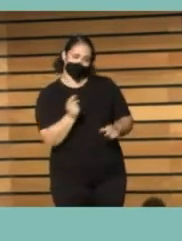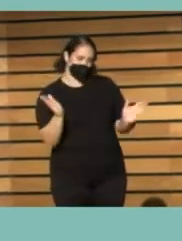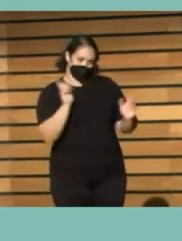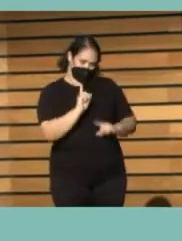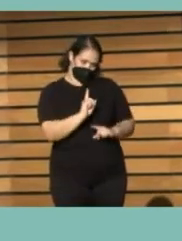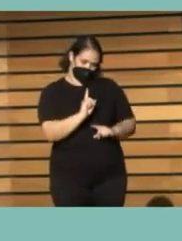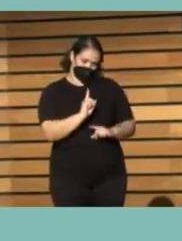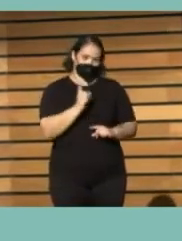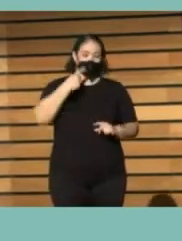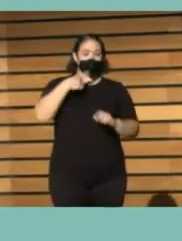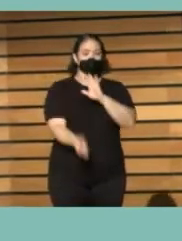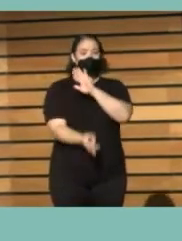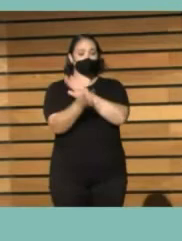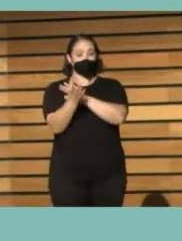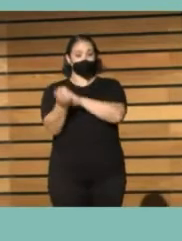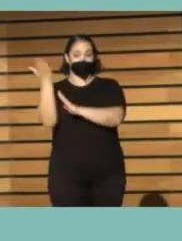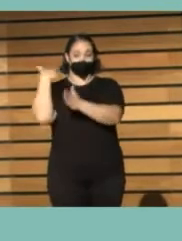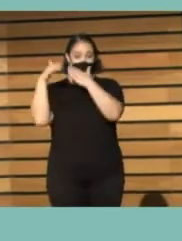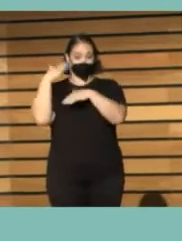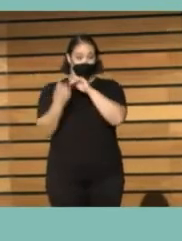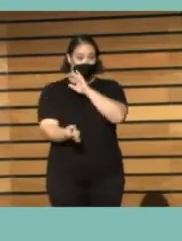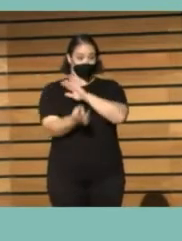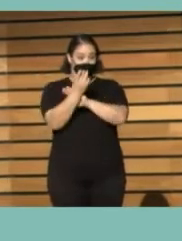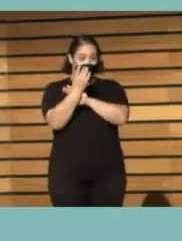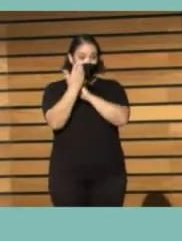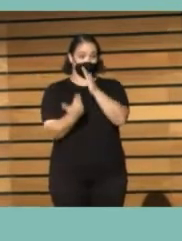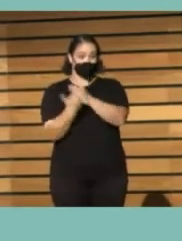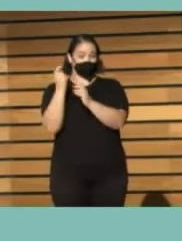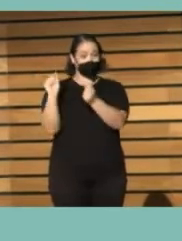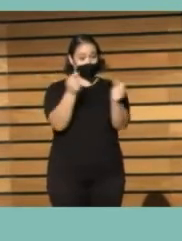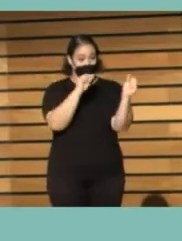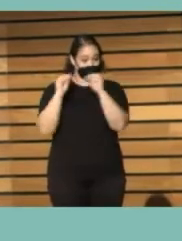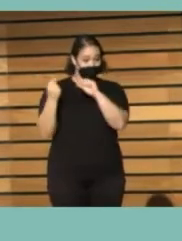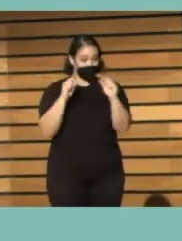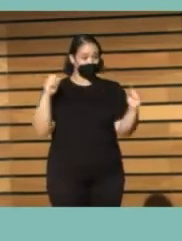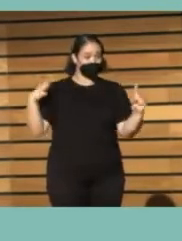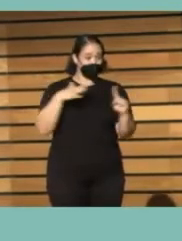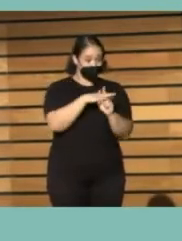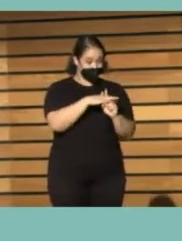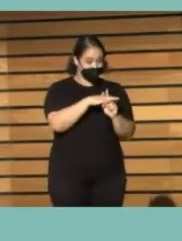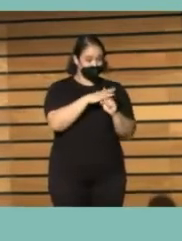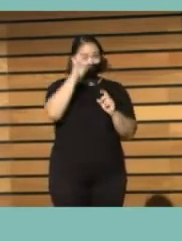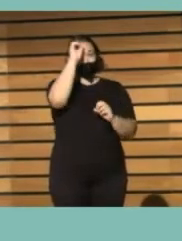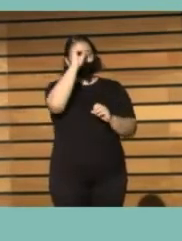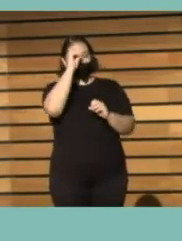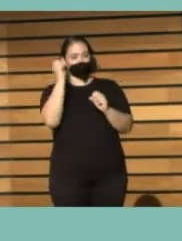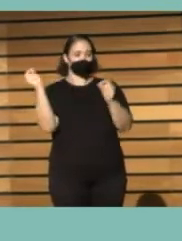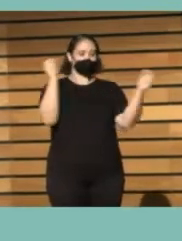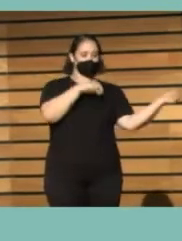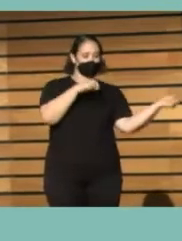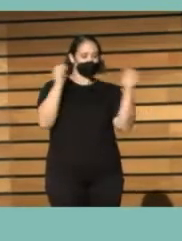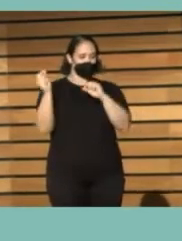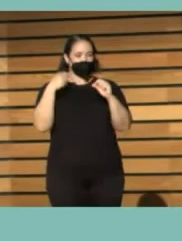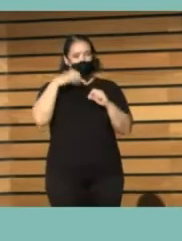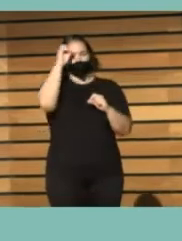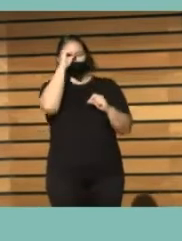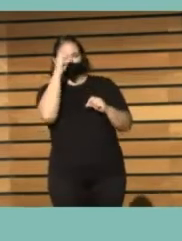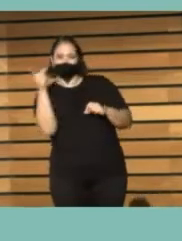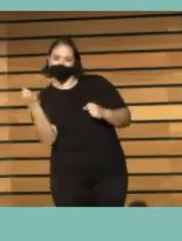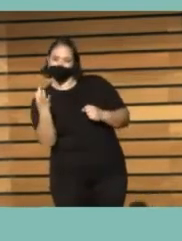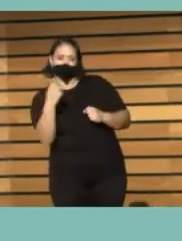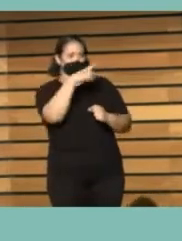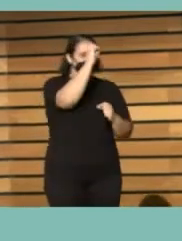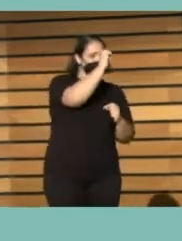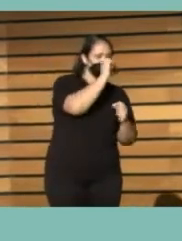Por eso hemos creado, o se creó en ese momento, este foro para intercambiar opiniones y para poder ver qué opinaba